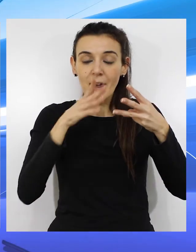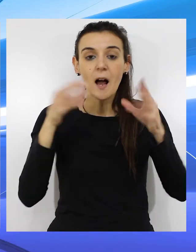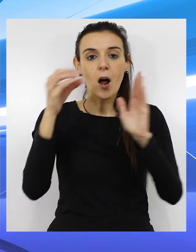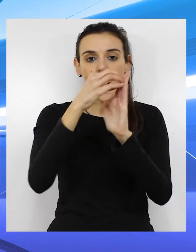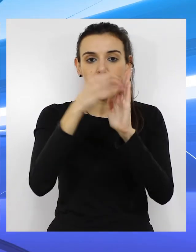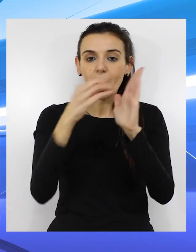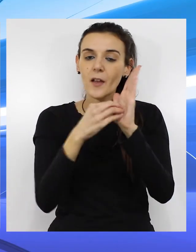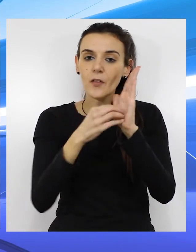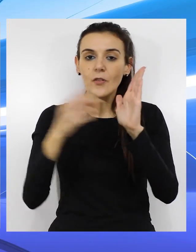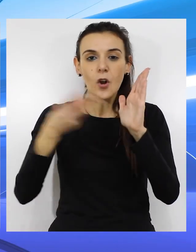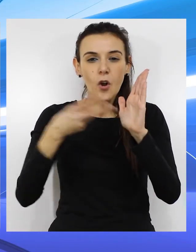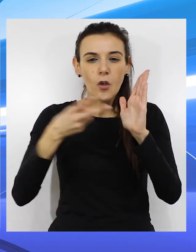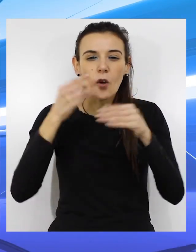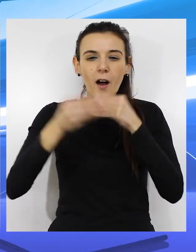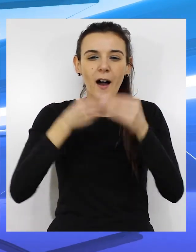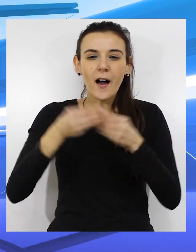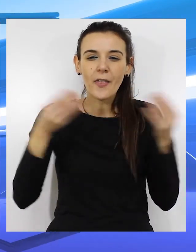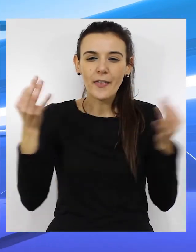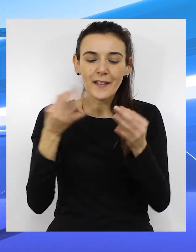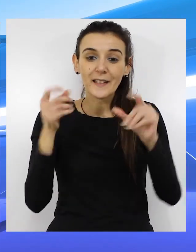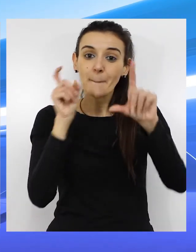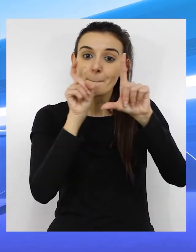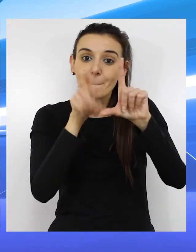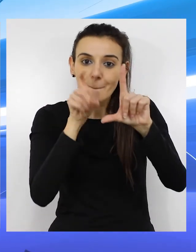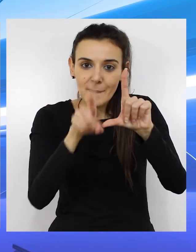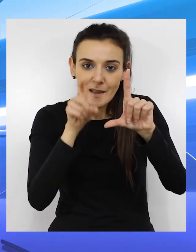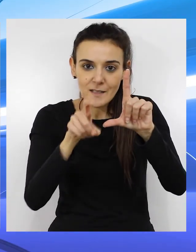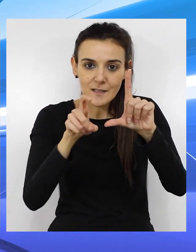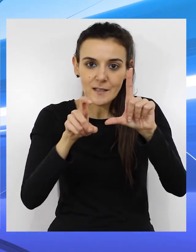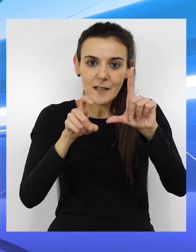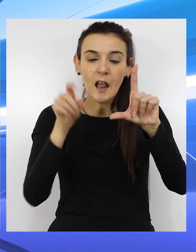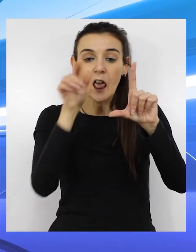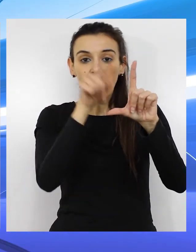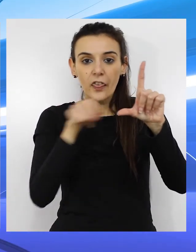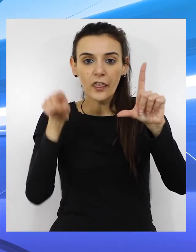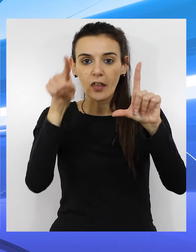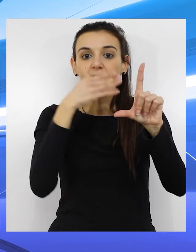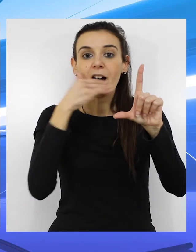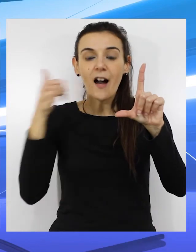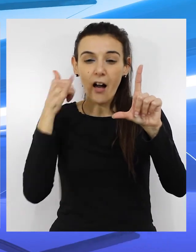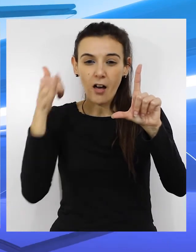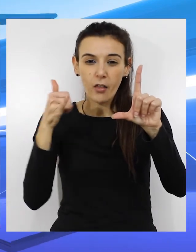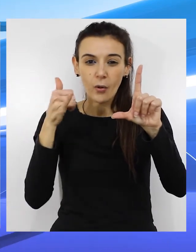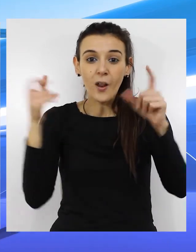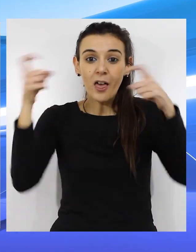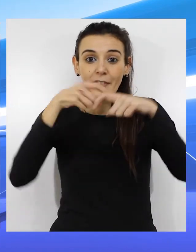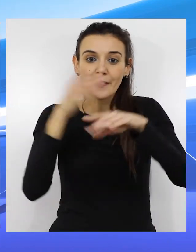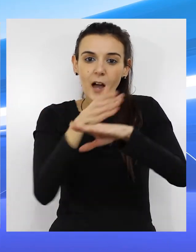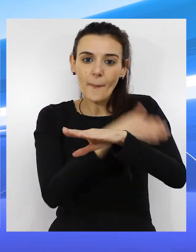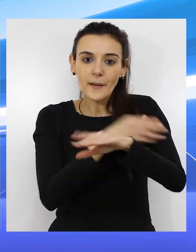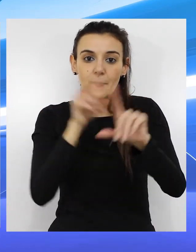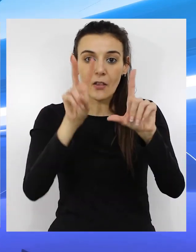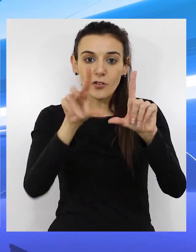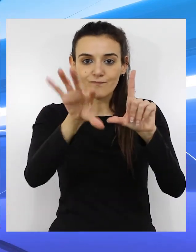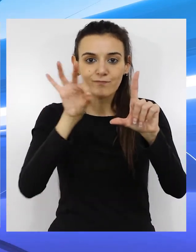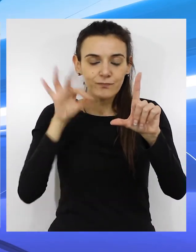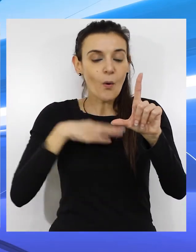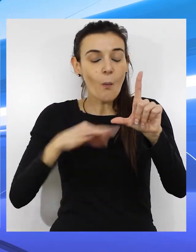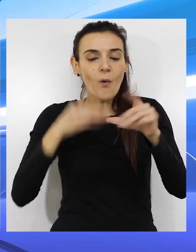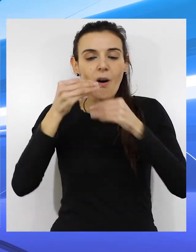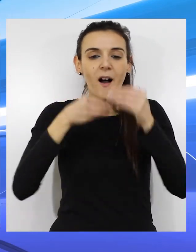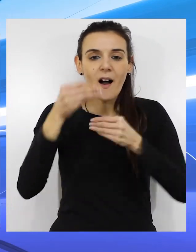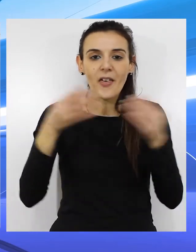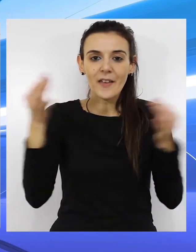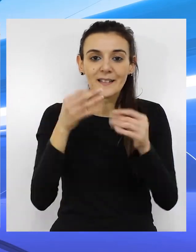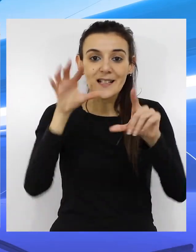app como en la web, lo único que hay que hacer es pinchar en el banner azul cita previa. En cualquiera de las dos opciones, lo único